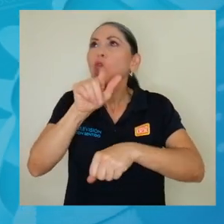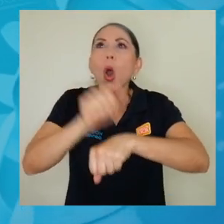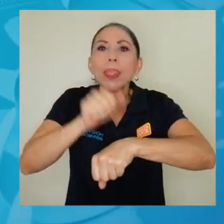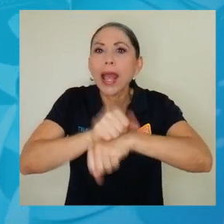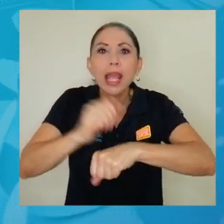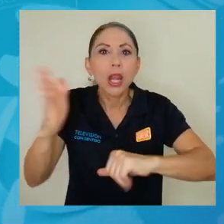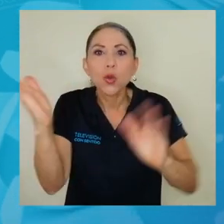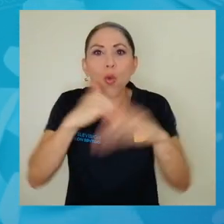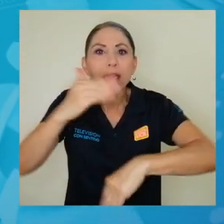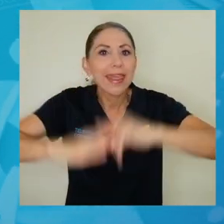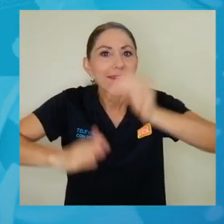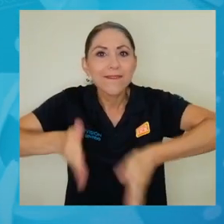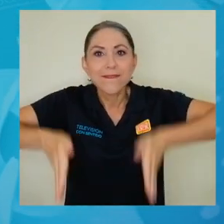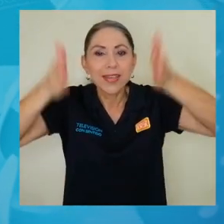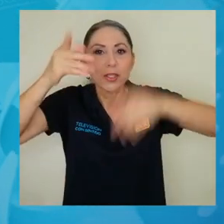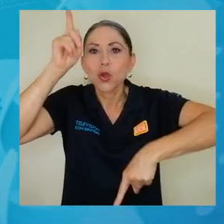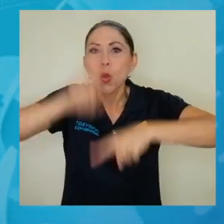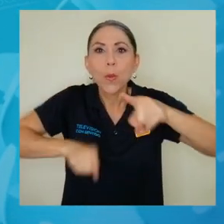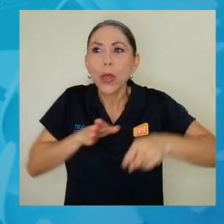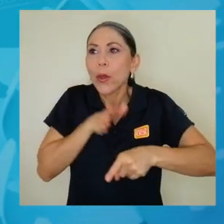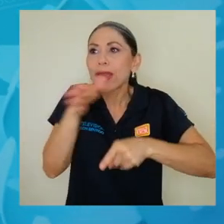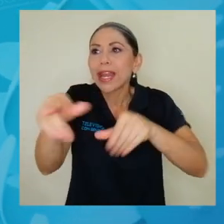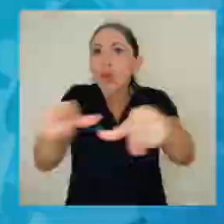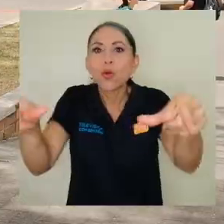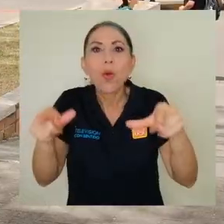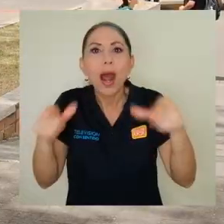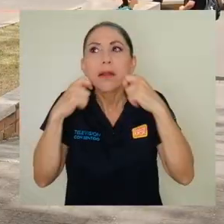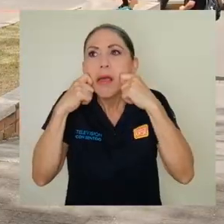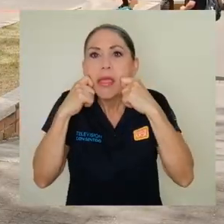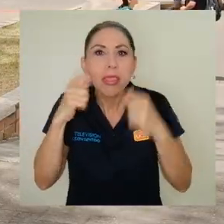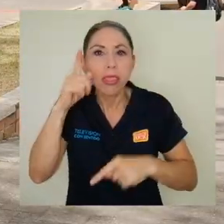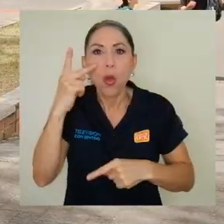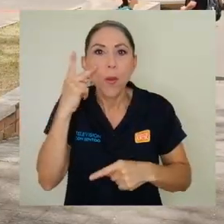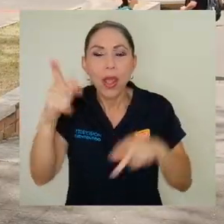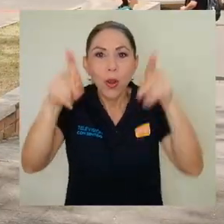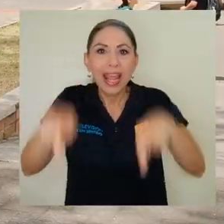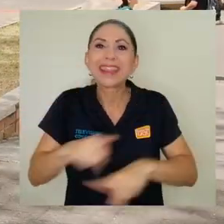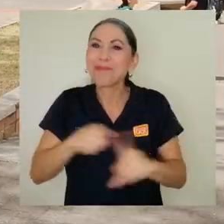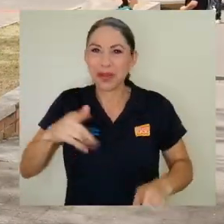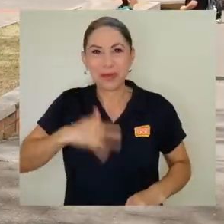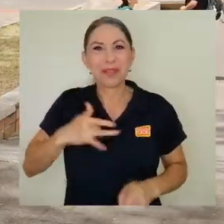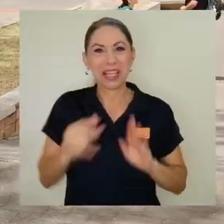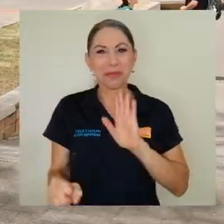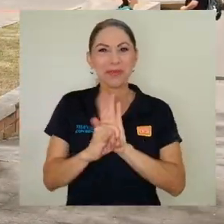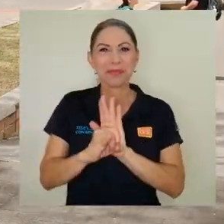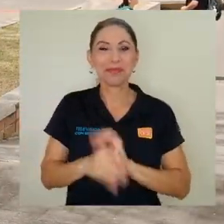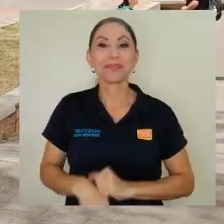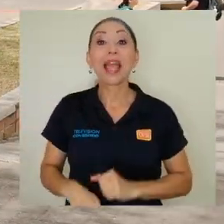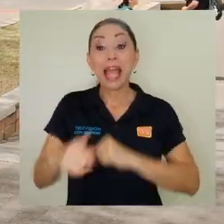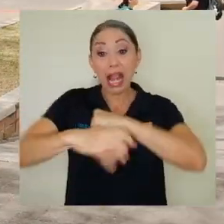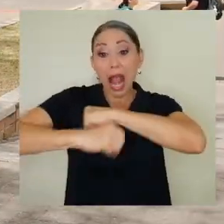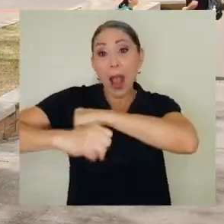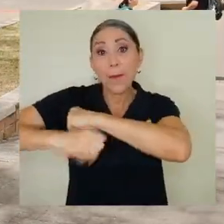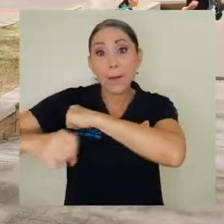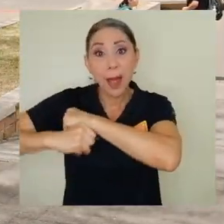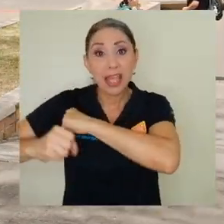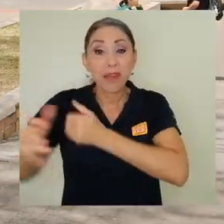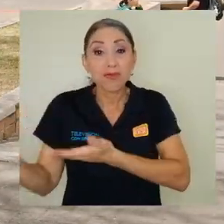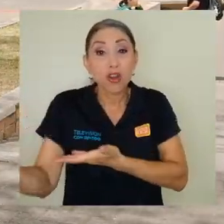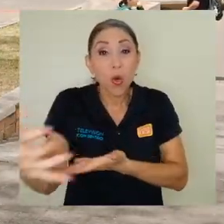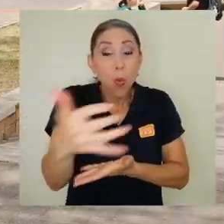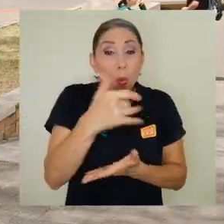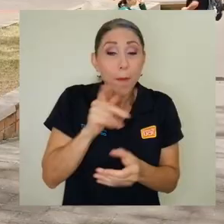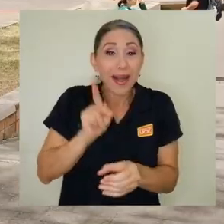porque no hay un edificio, porque yo no puedo ir a un lugar, porque no veo gente, pero aún así me siento parte, digamos. La campaña recopila la